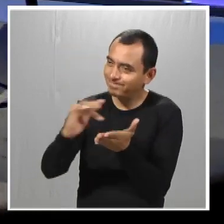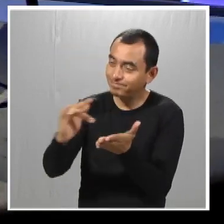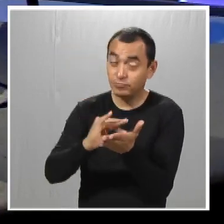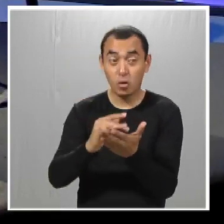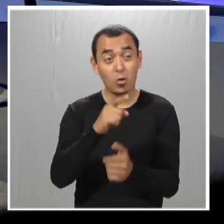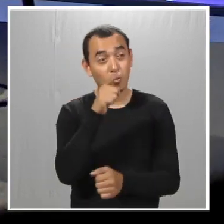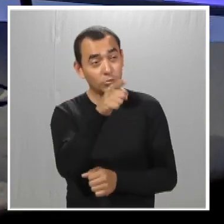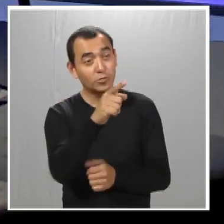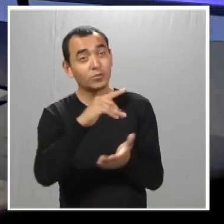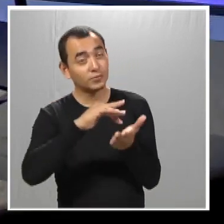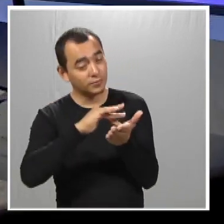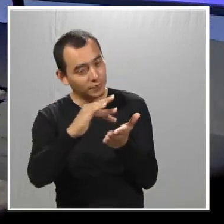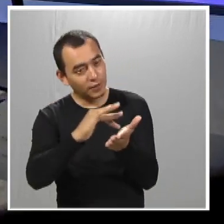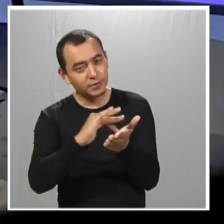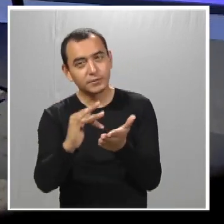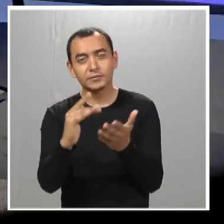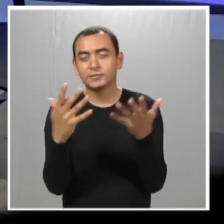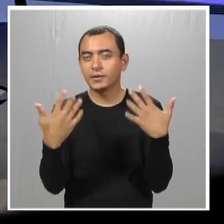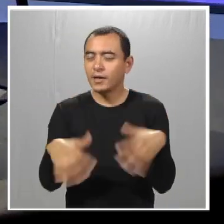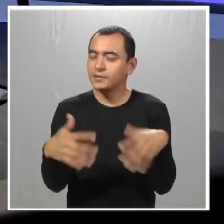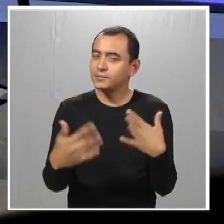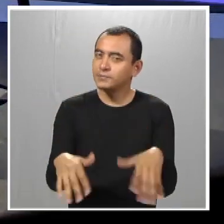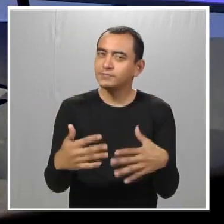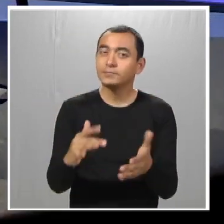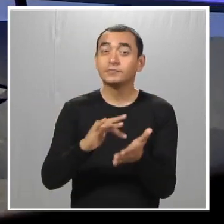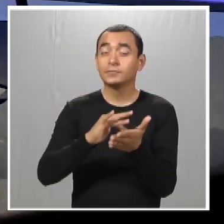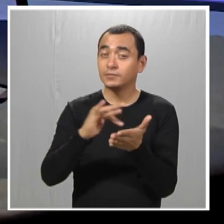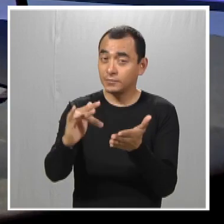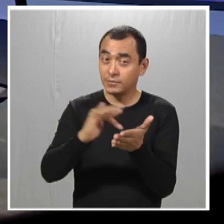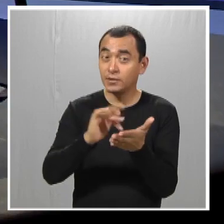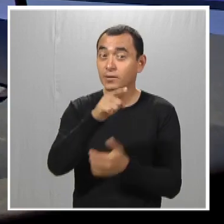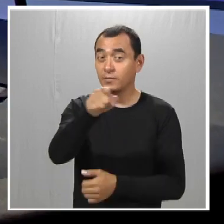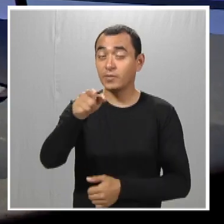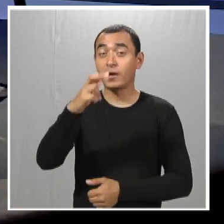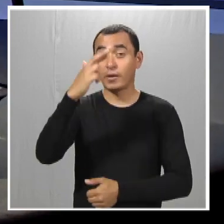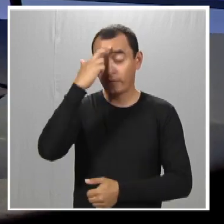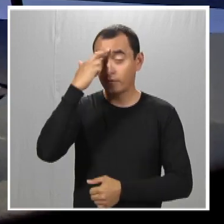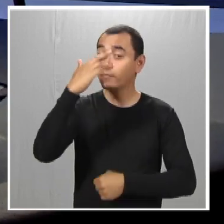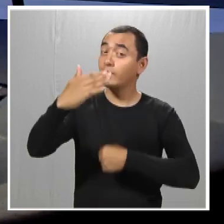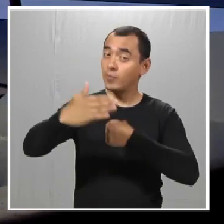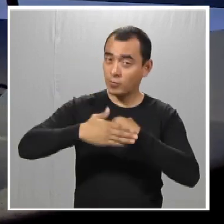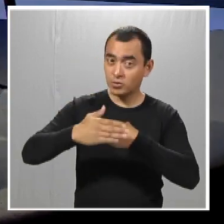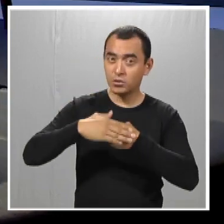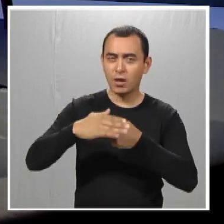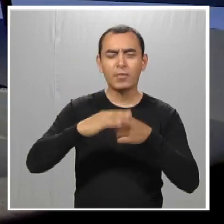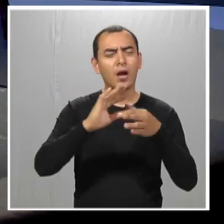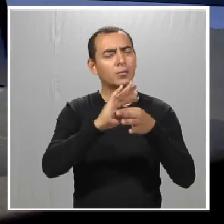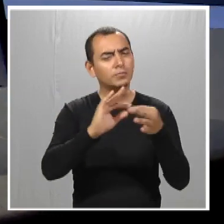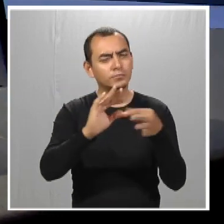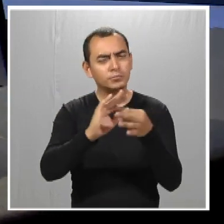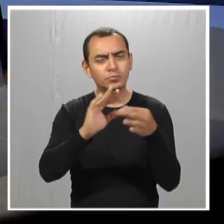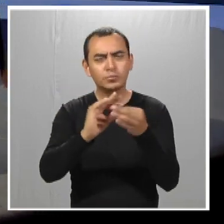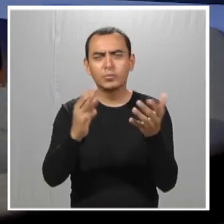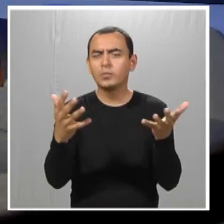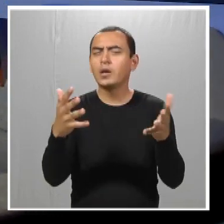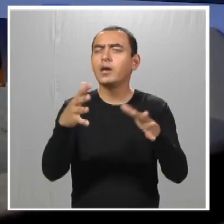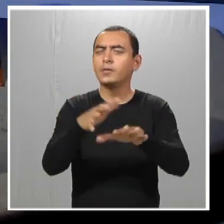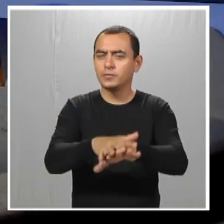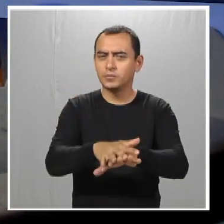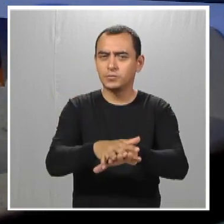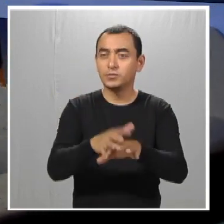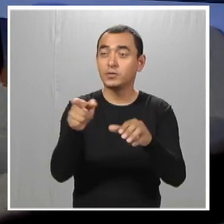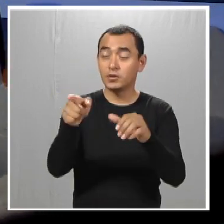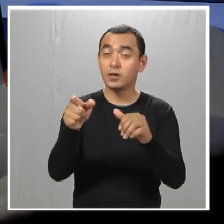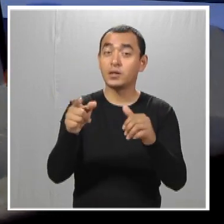aquí. Muchísimas gracias. No, gracias a ustedes. Por parte de Somos Todos. Gracias. Gracias. Y recuerden que en la próxima hablaremos de más